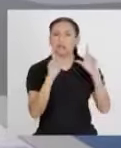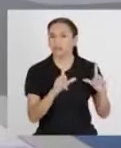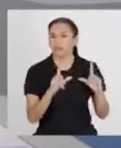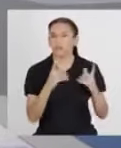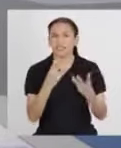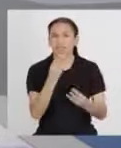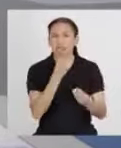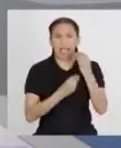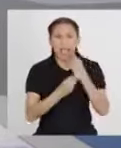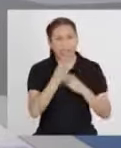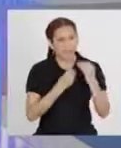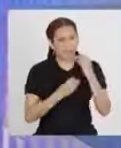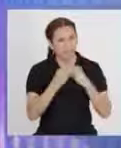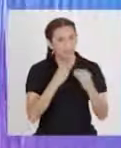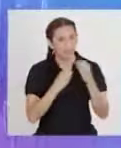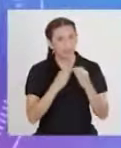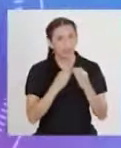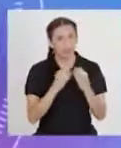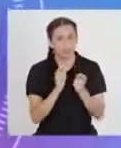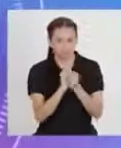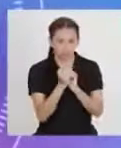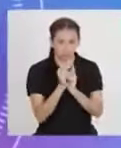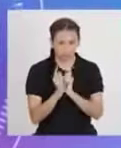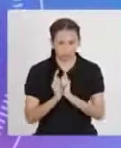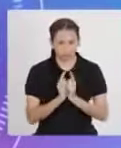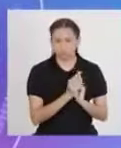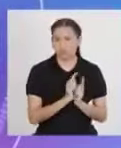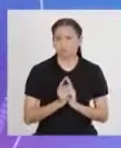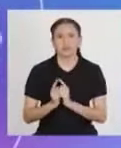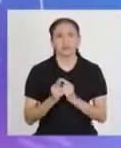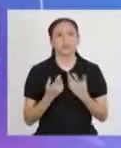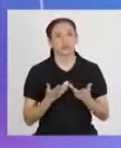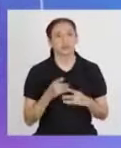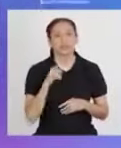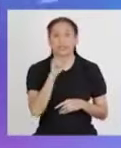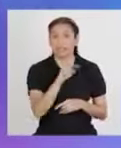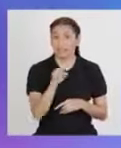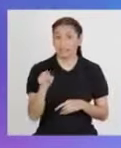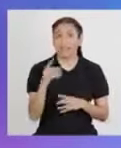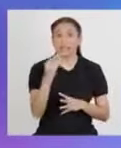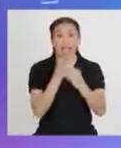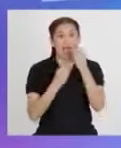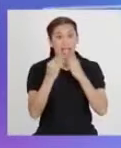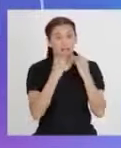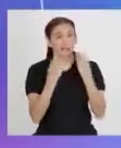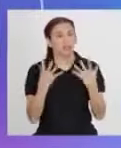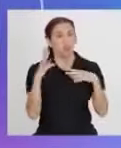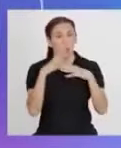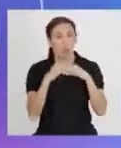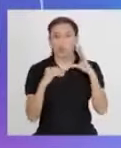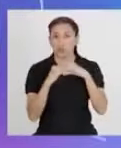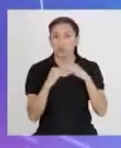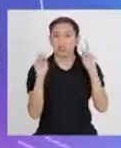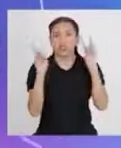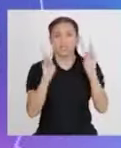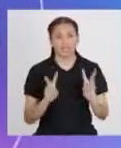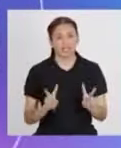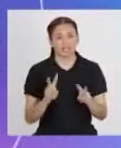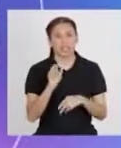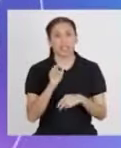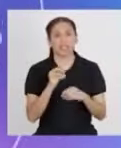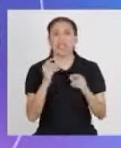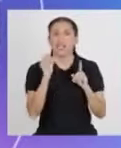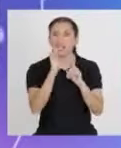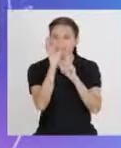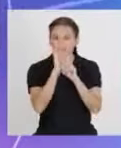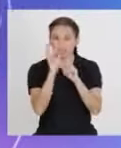ahora a los alimentos reguladores! Estos alimentos son frutas, vegetales,